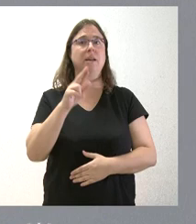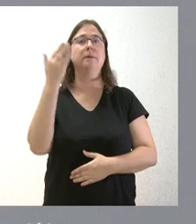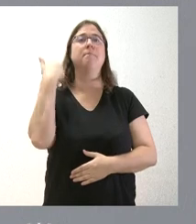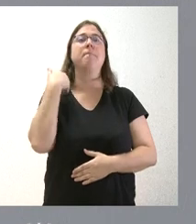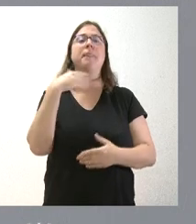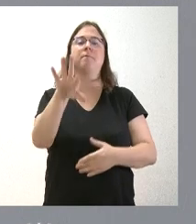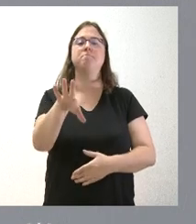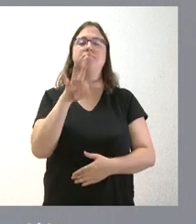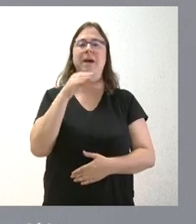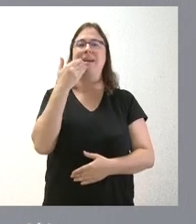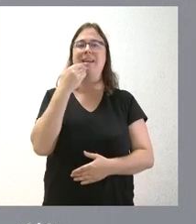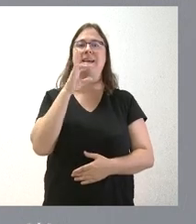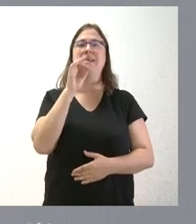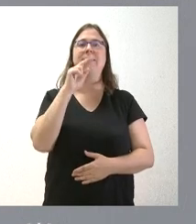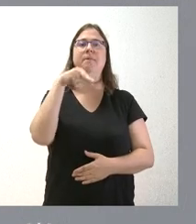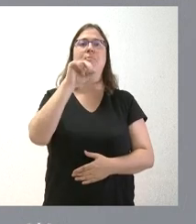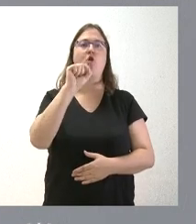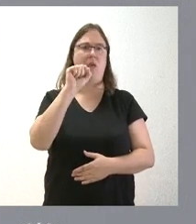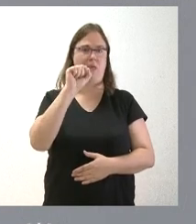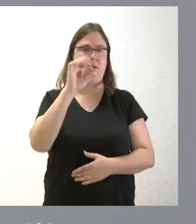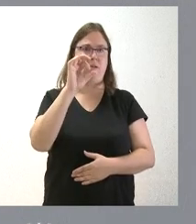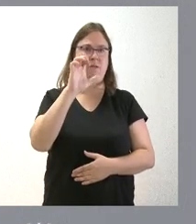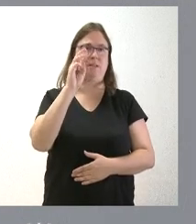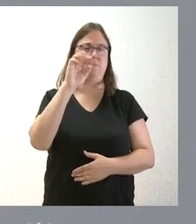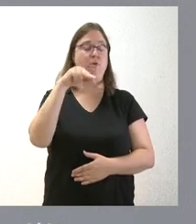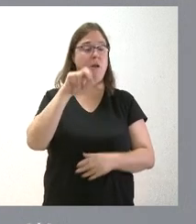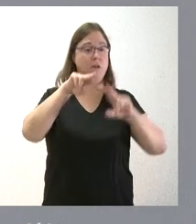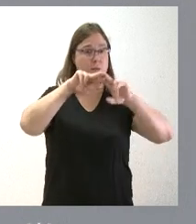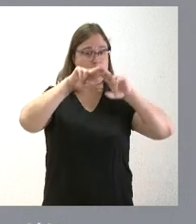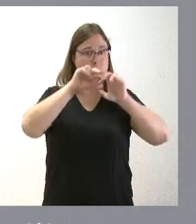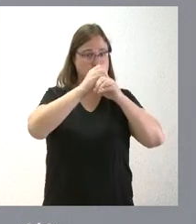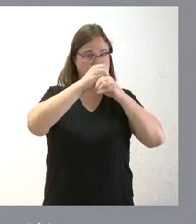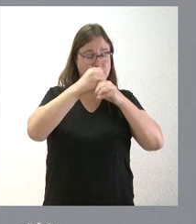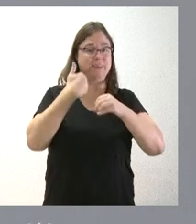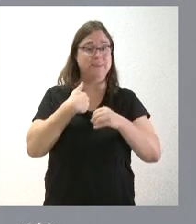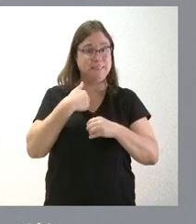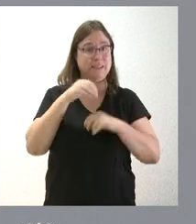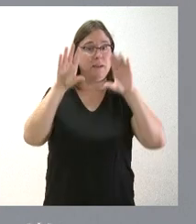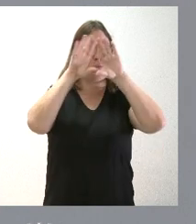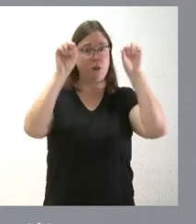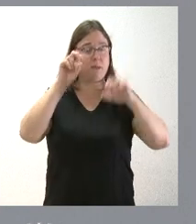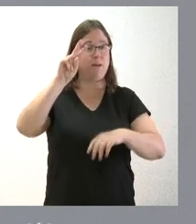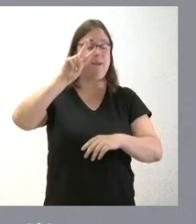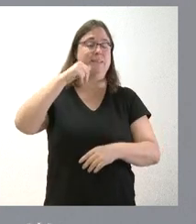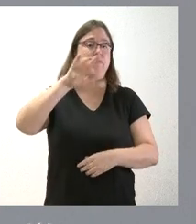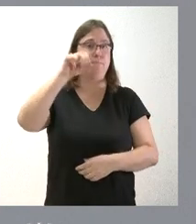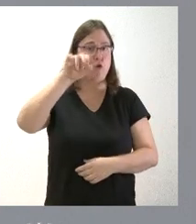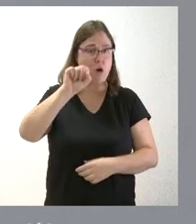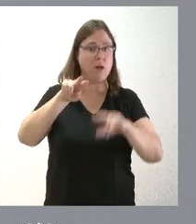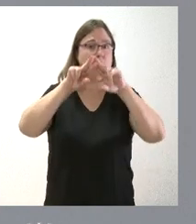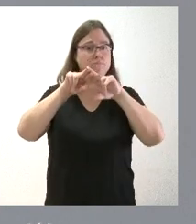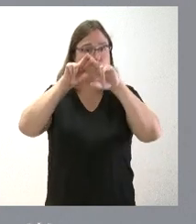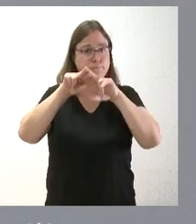SEPRONA. El SEPRONA está procediendo a analizarlas y cuando, lógicamente, el propio SEPRONA tenga esta información, pues la